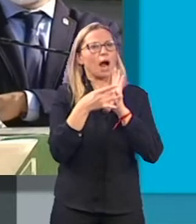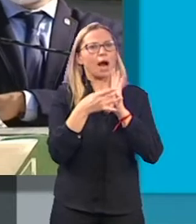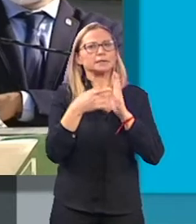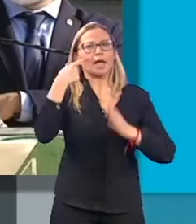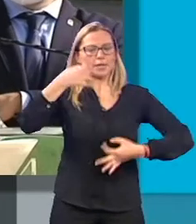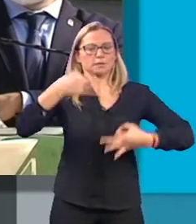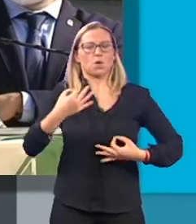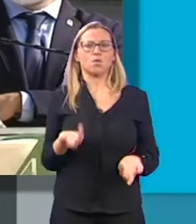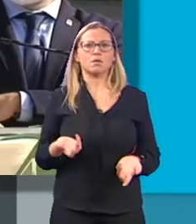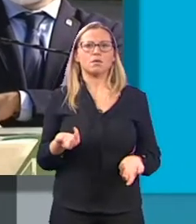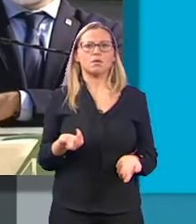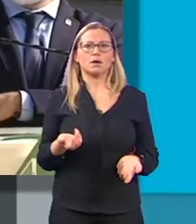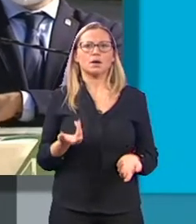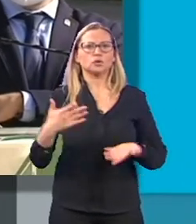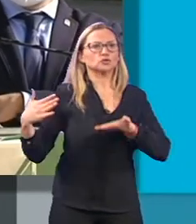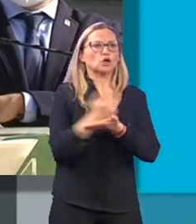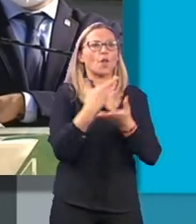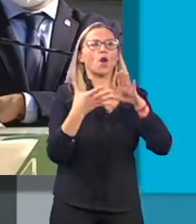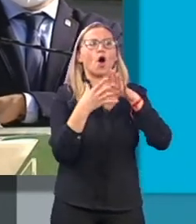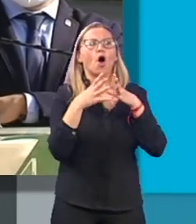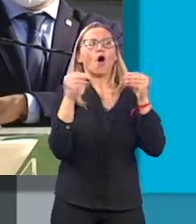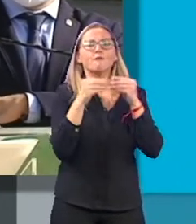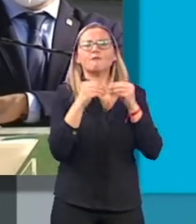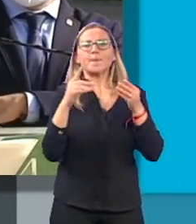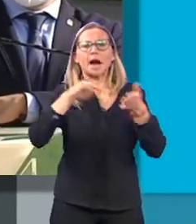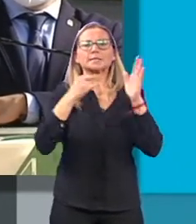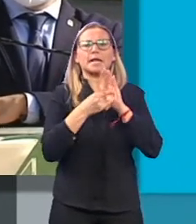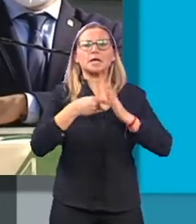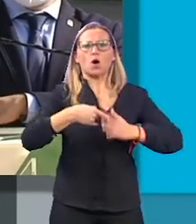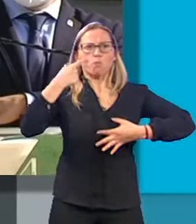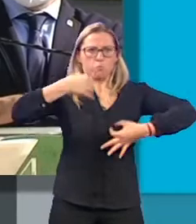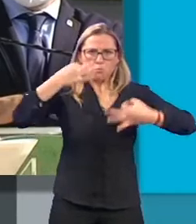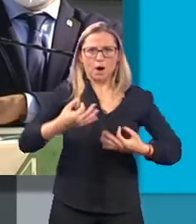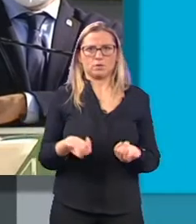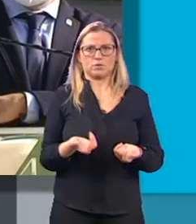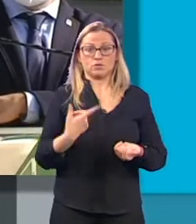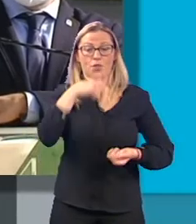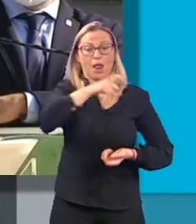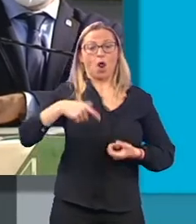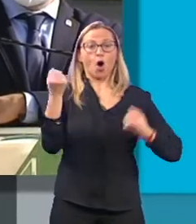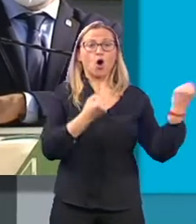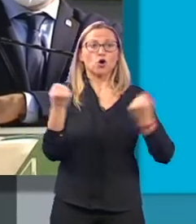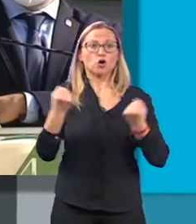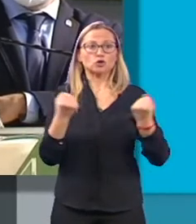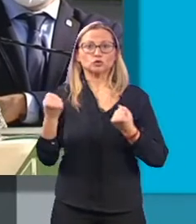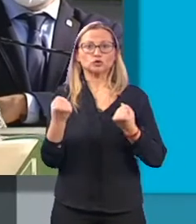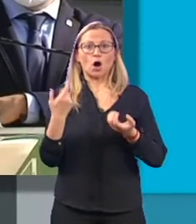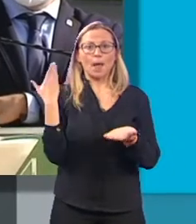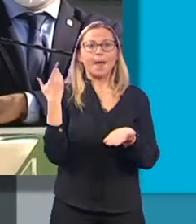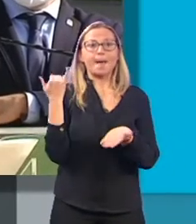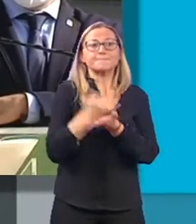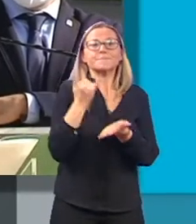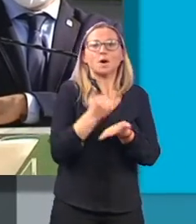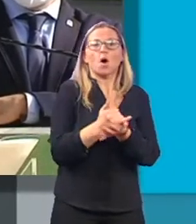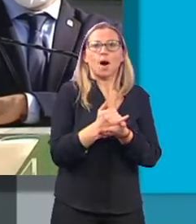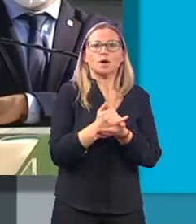seguridad y con todos los informes técnicos oportunos, donde los conductores realizaron en vacío una tercera revisión.